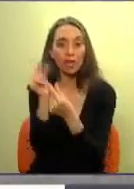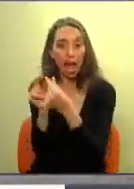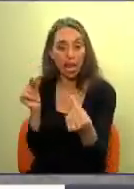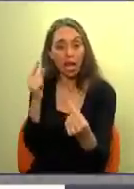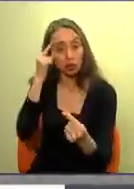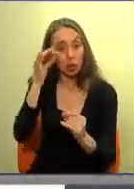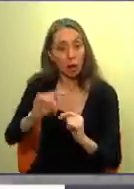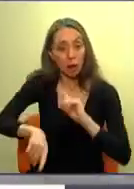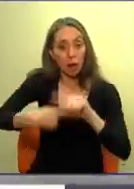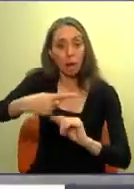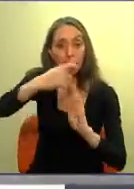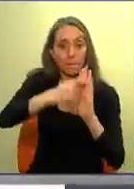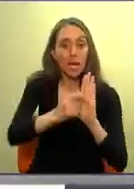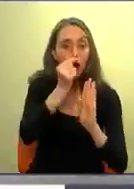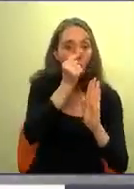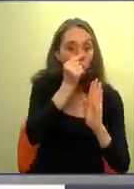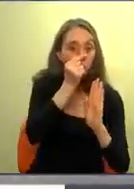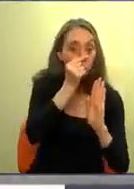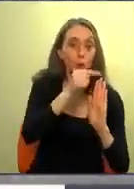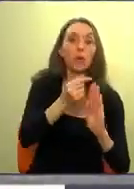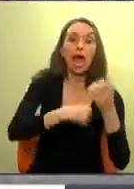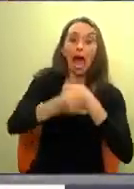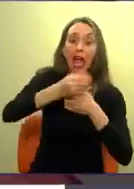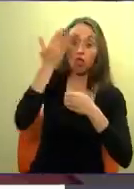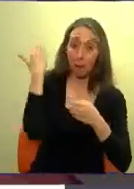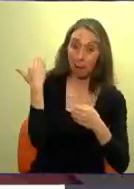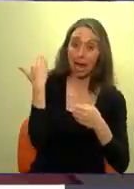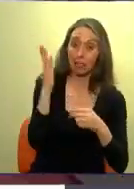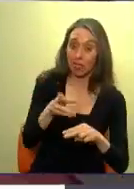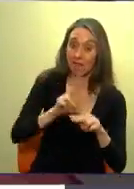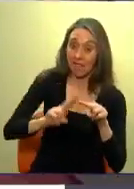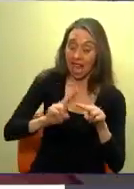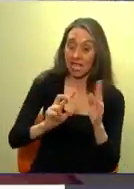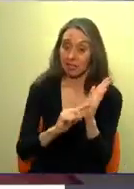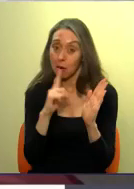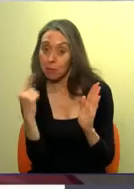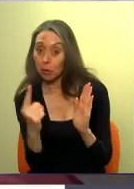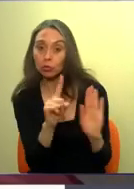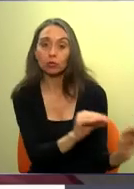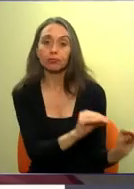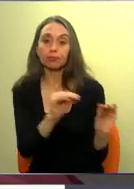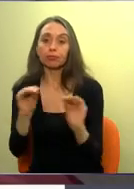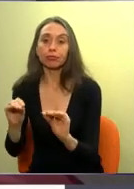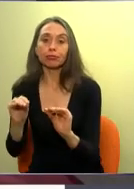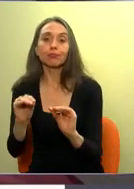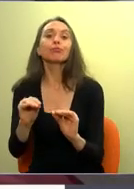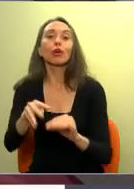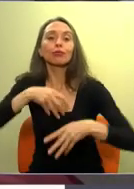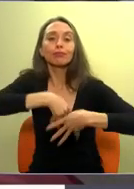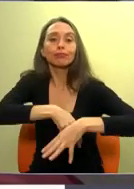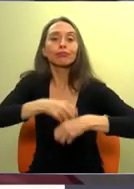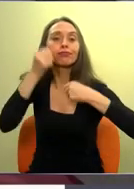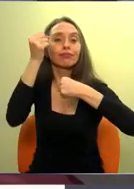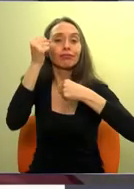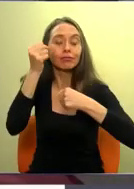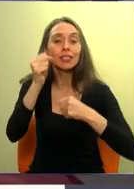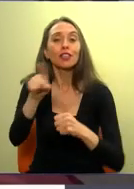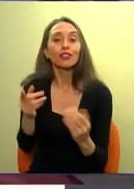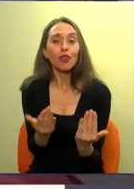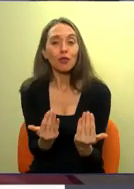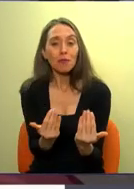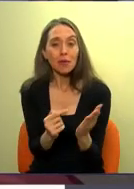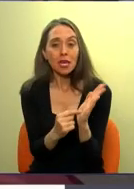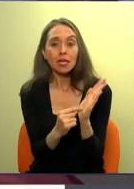decidieron aplazarlas por el estallido social. Como nunca antes, todos esperamos CASEN 2020,